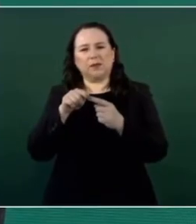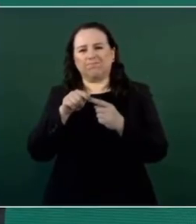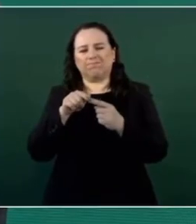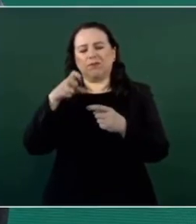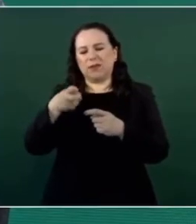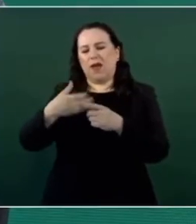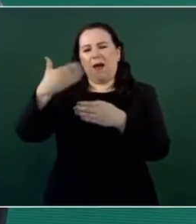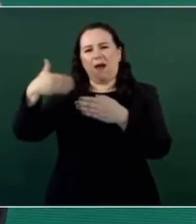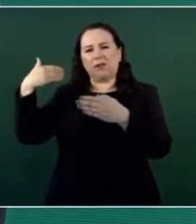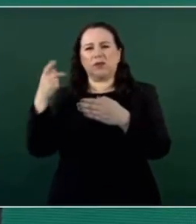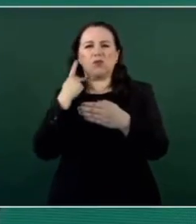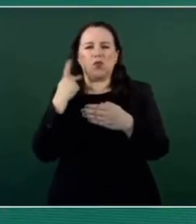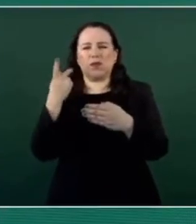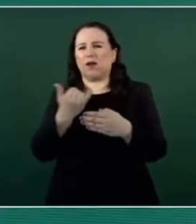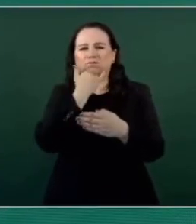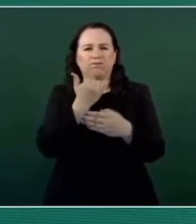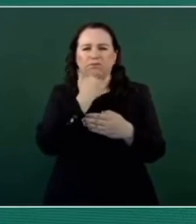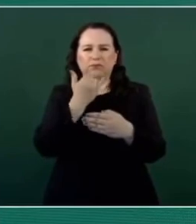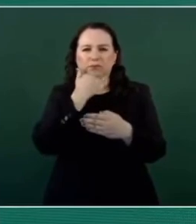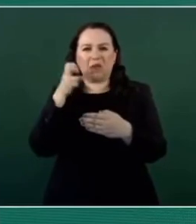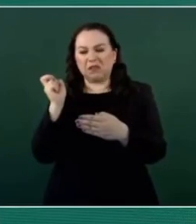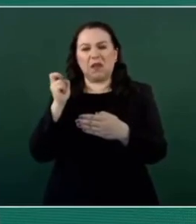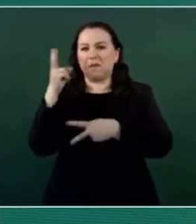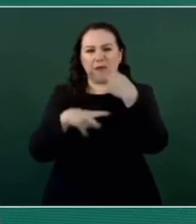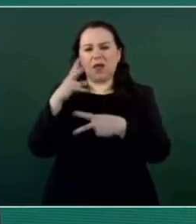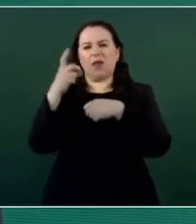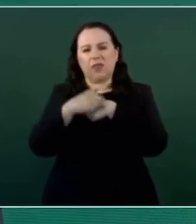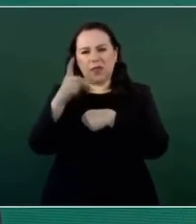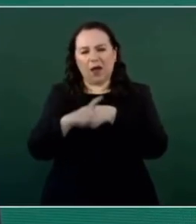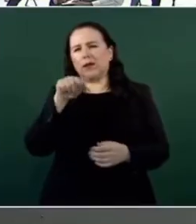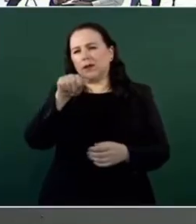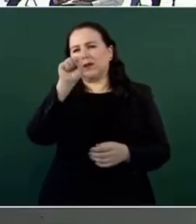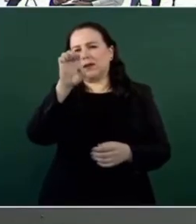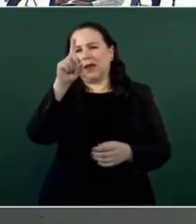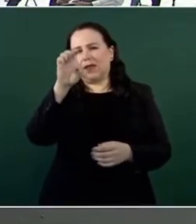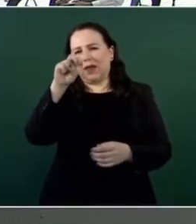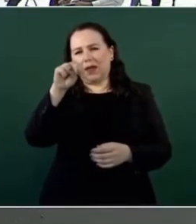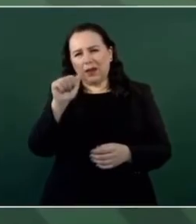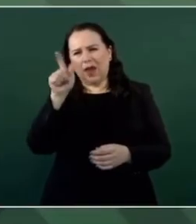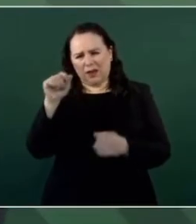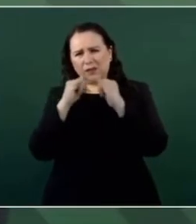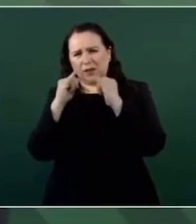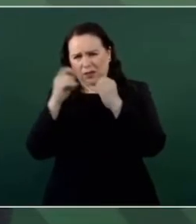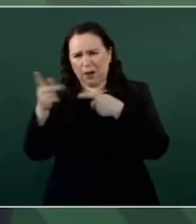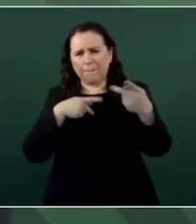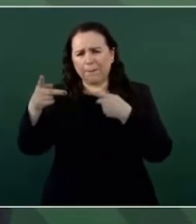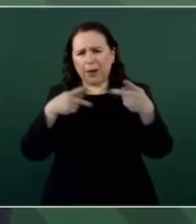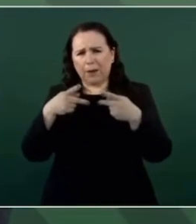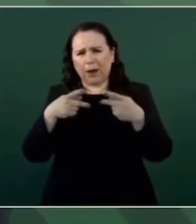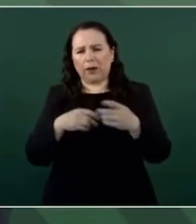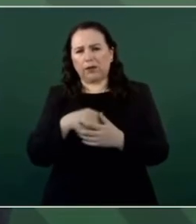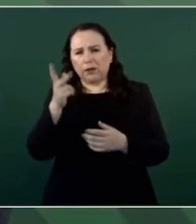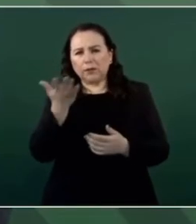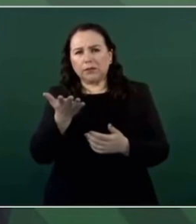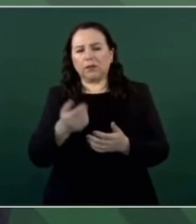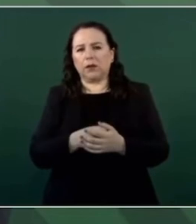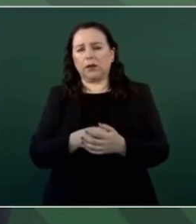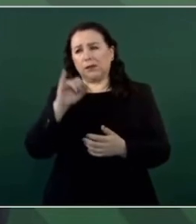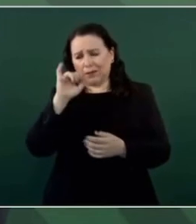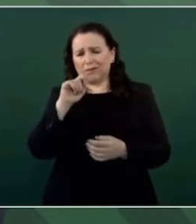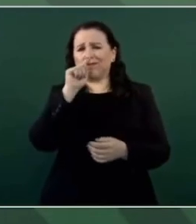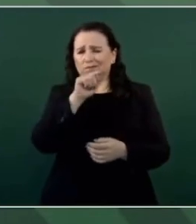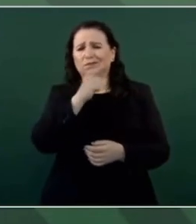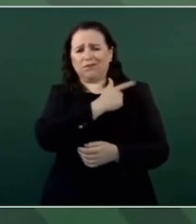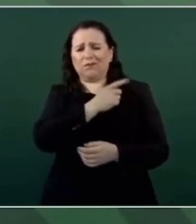equivocada que causó mucho daño, mucho dolor y que no va a repetirse. Y es una instancia como la Sedena, que está preparada,